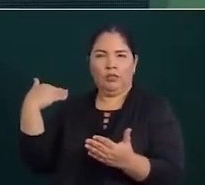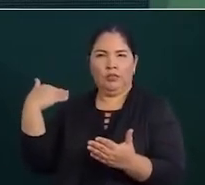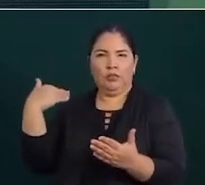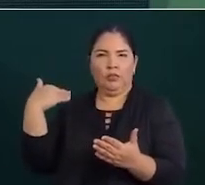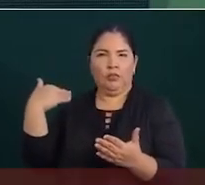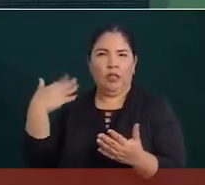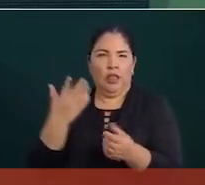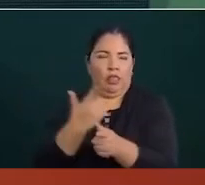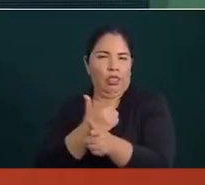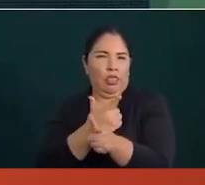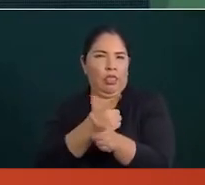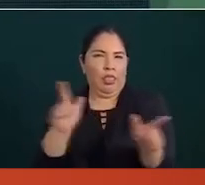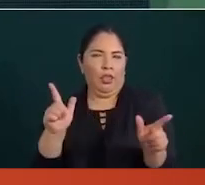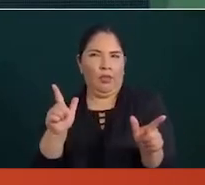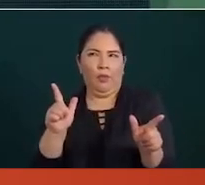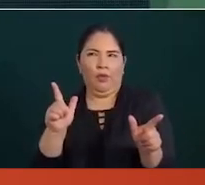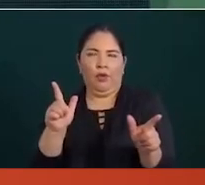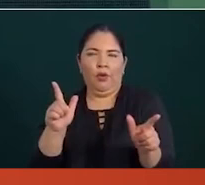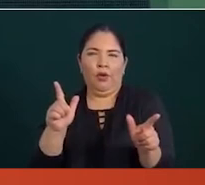dejar en libertad